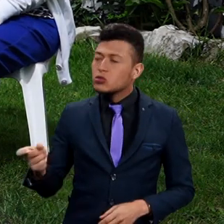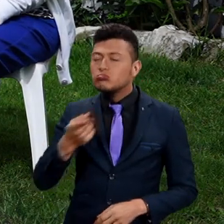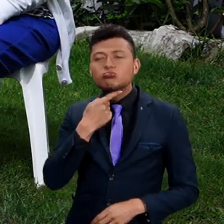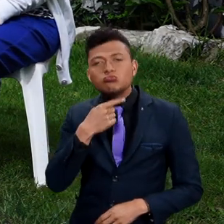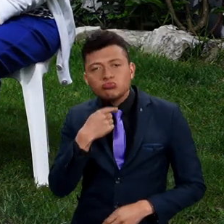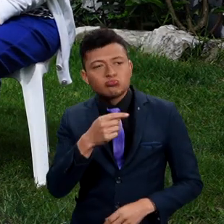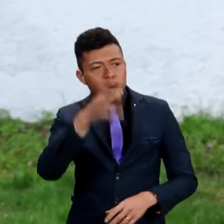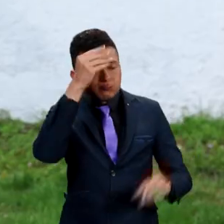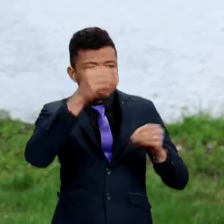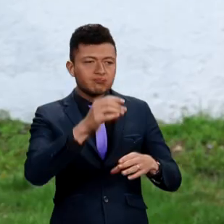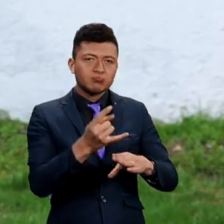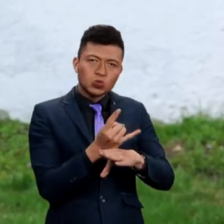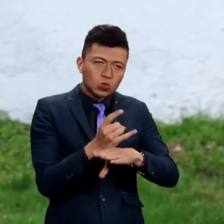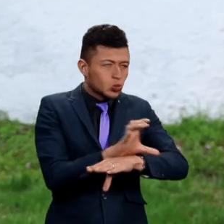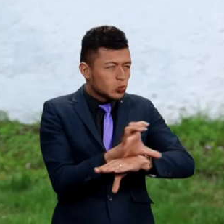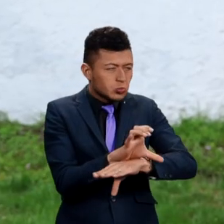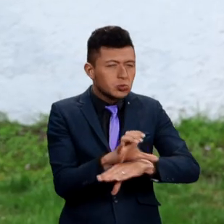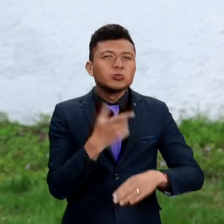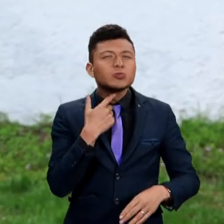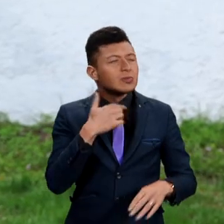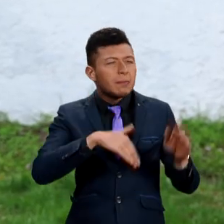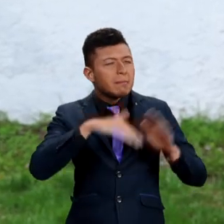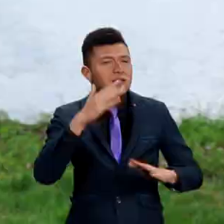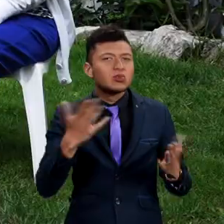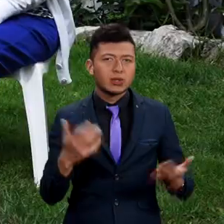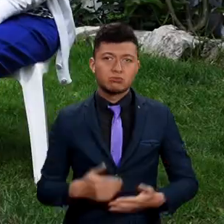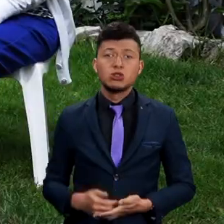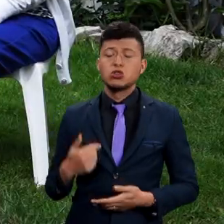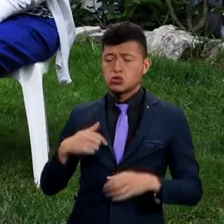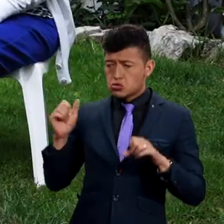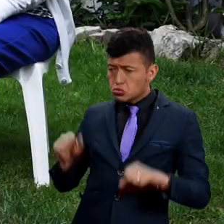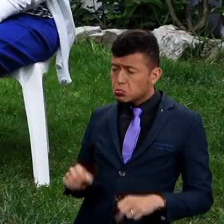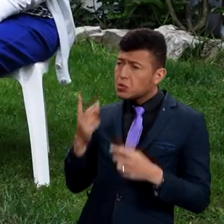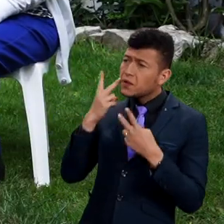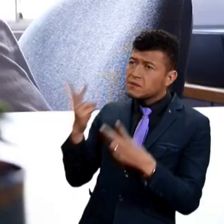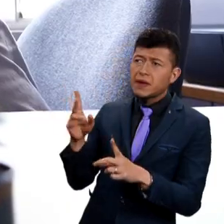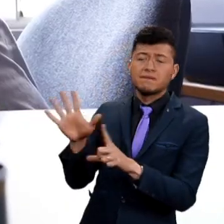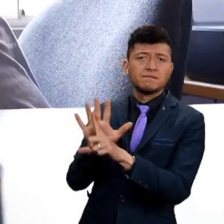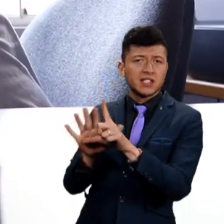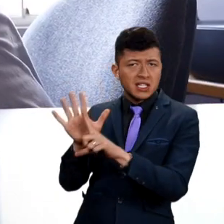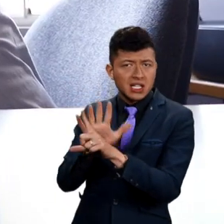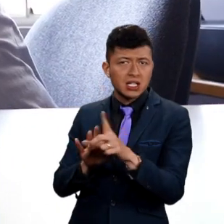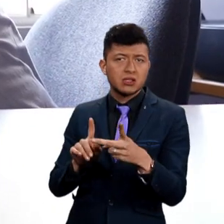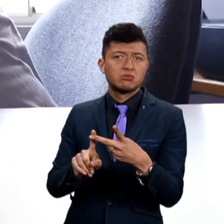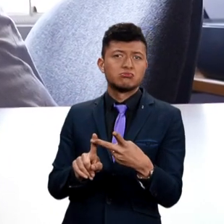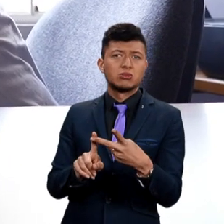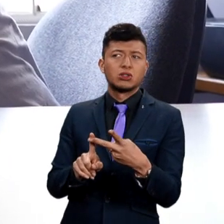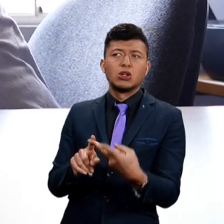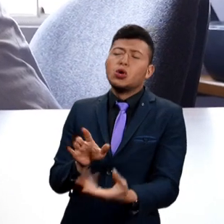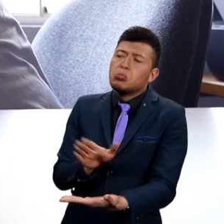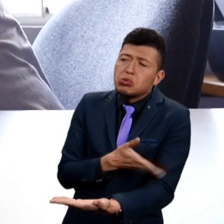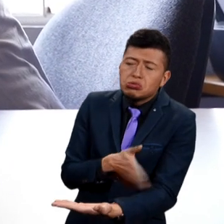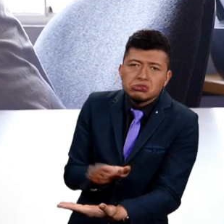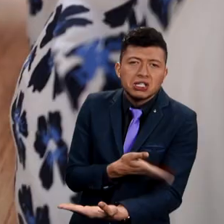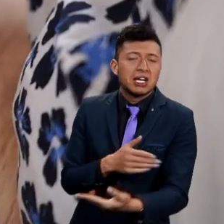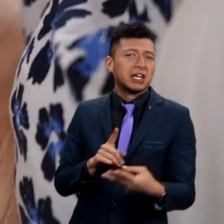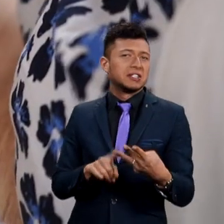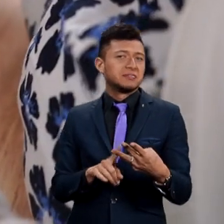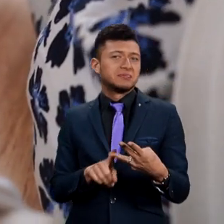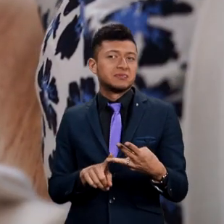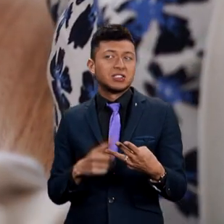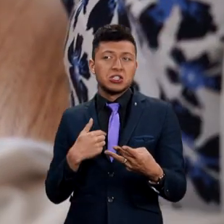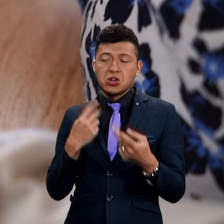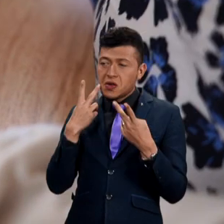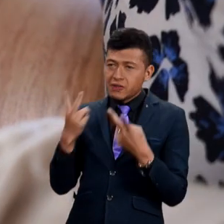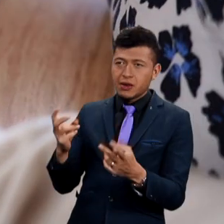más te ha gustado de aprender a usar el computador? Puedo ver videos, musicales,